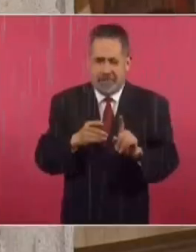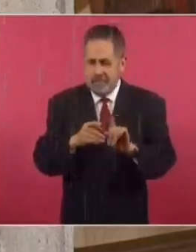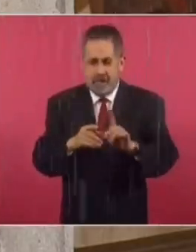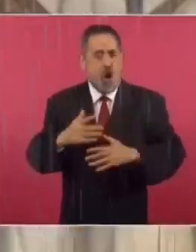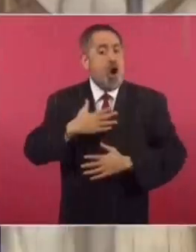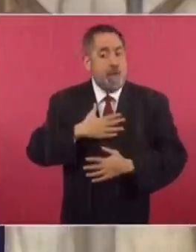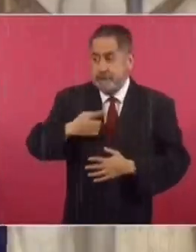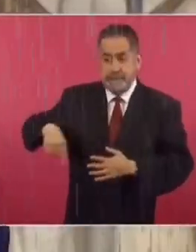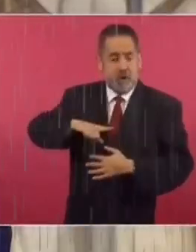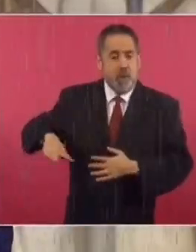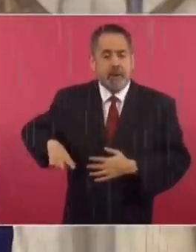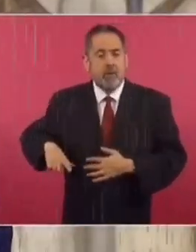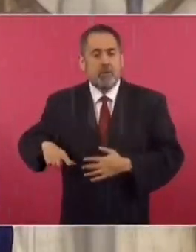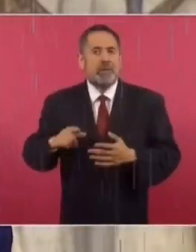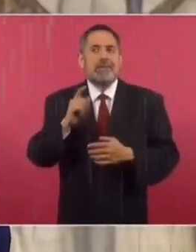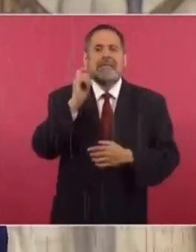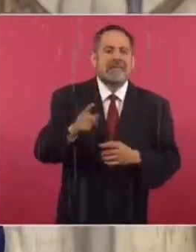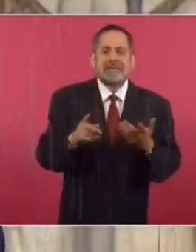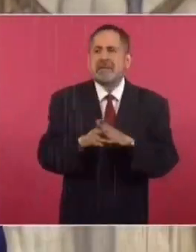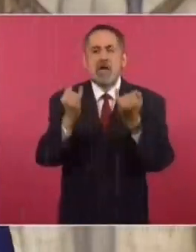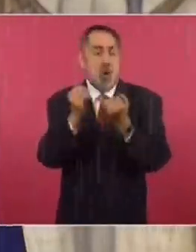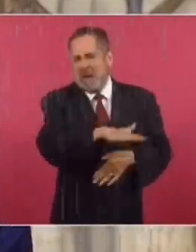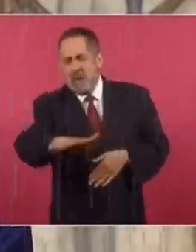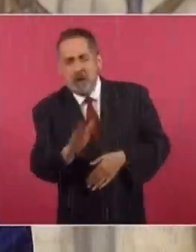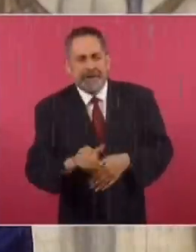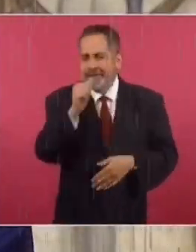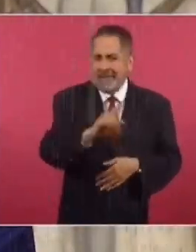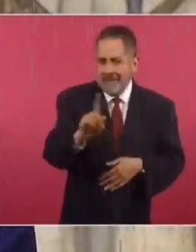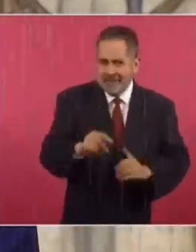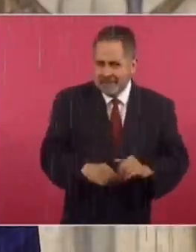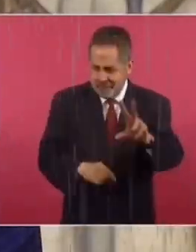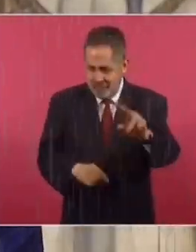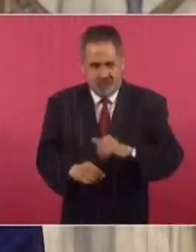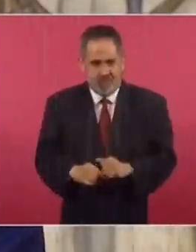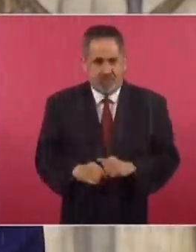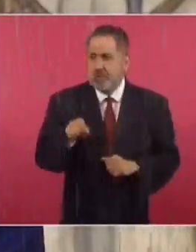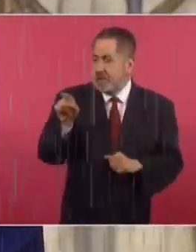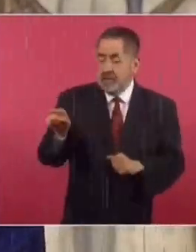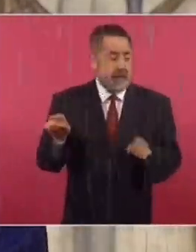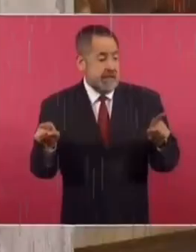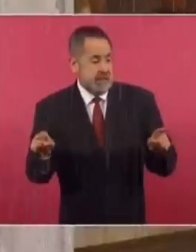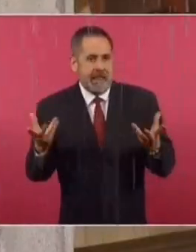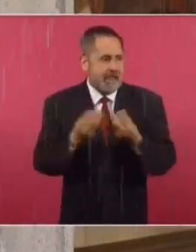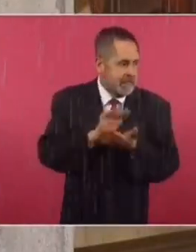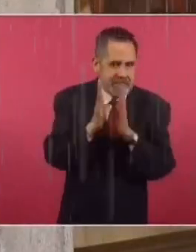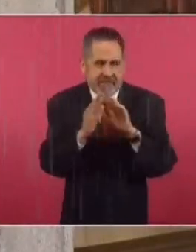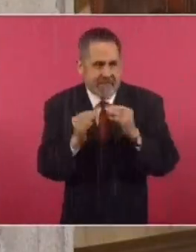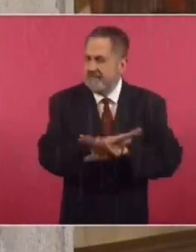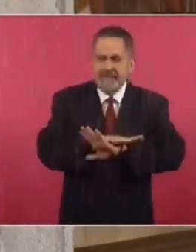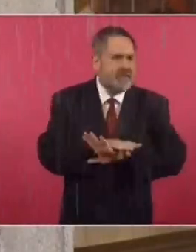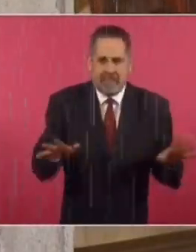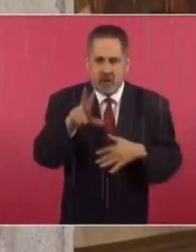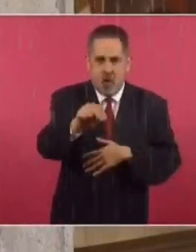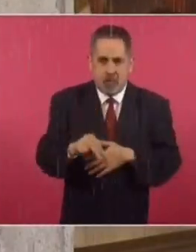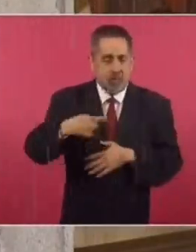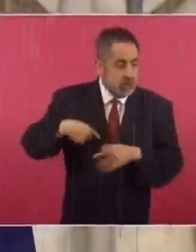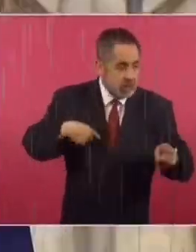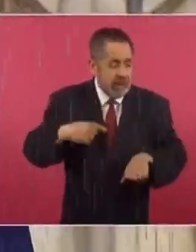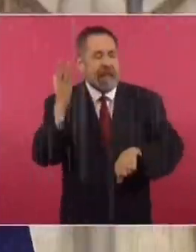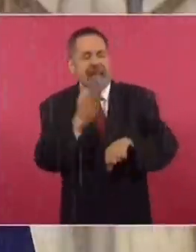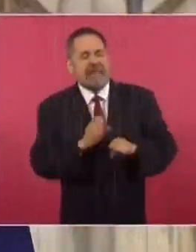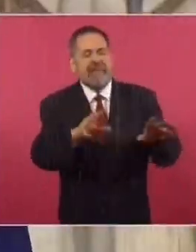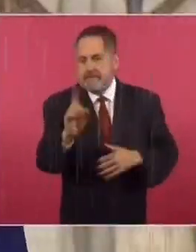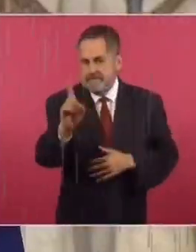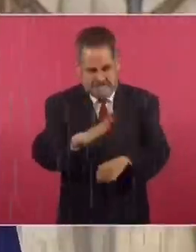En nuestro gobierno no hay personas como García Luna, no se admiten relaciones de complicidad con nadie y por el contrario se combate la impunidad